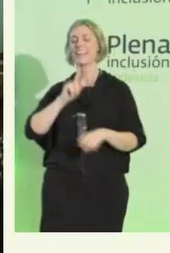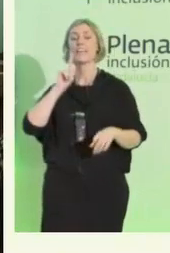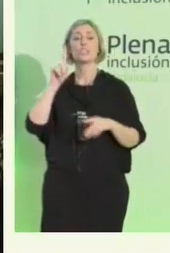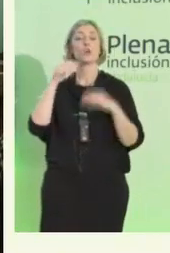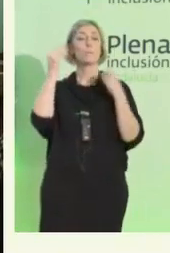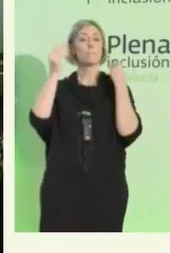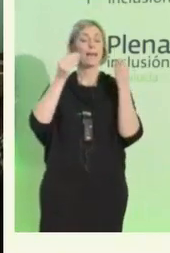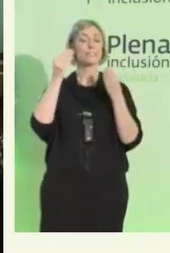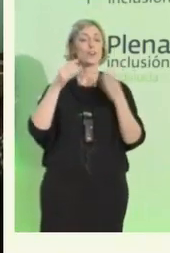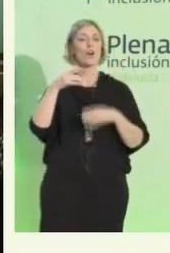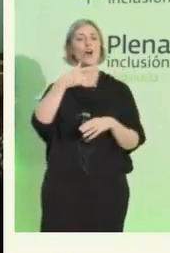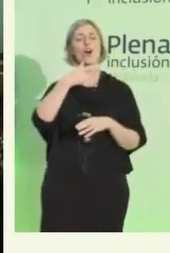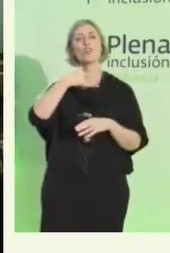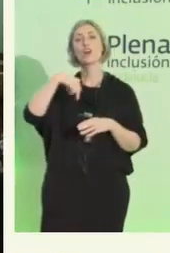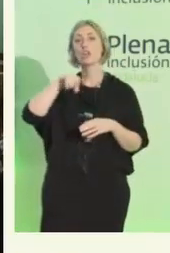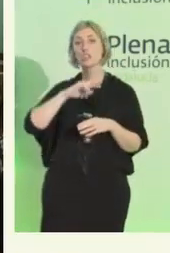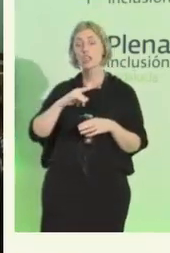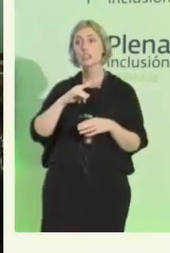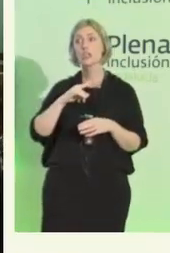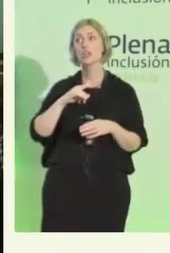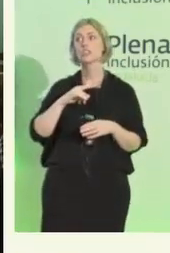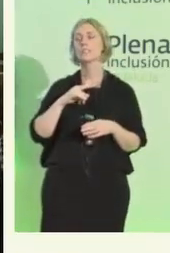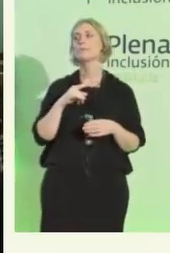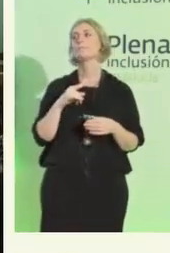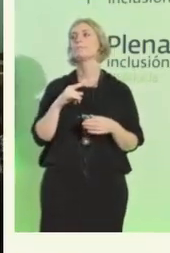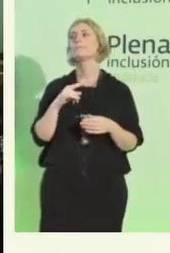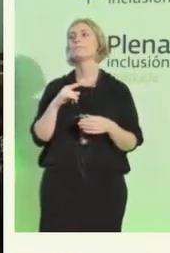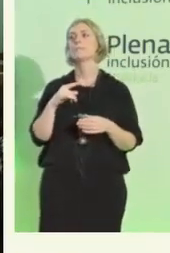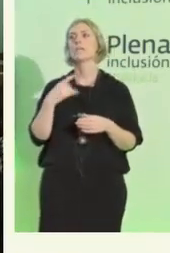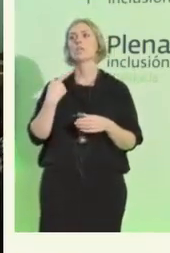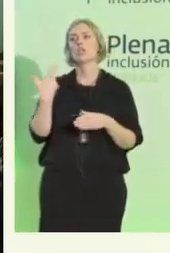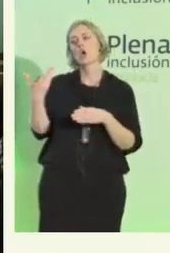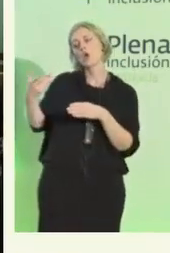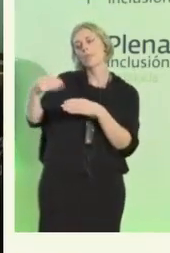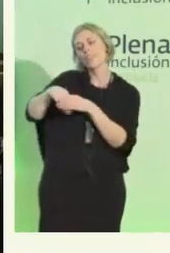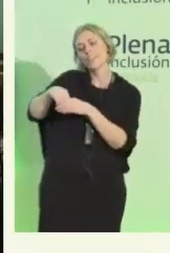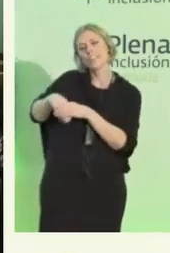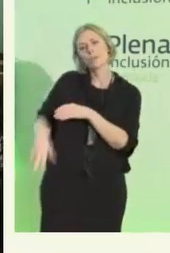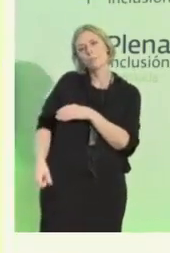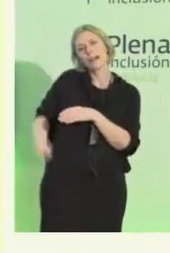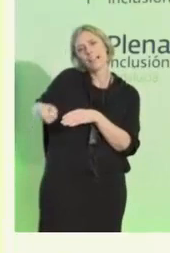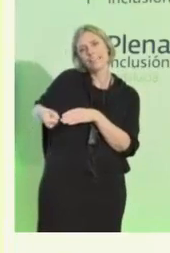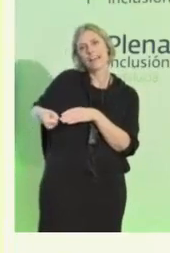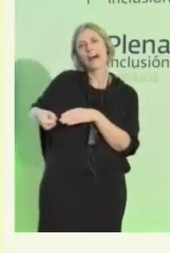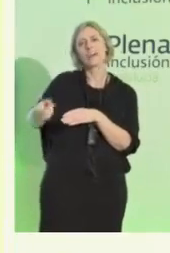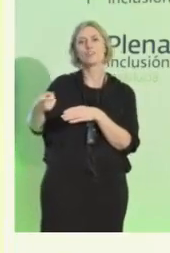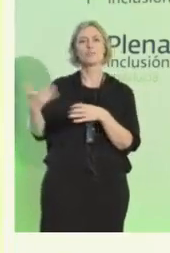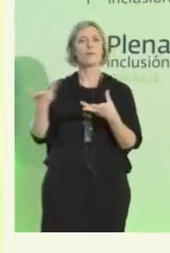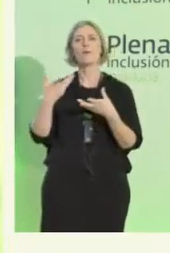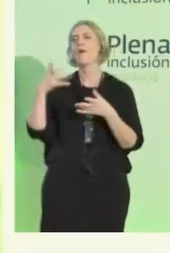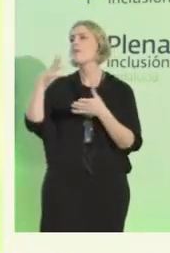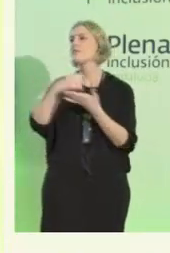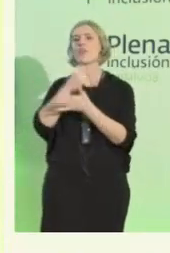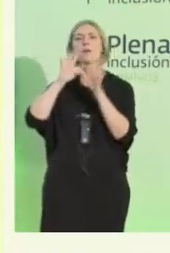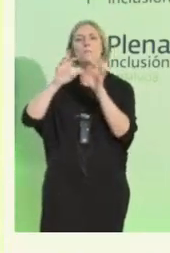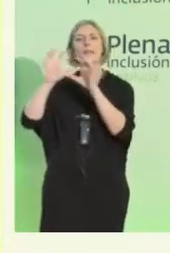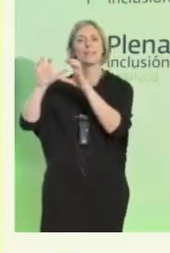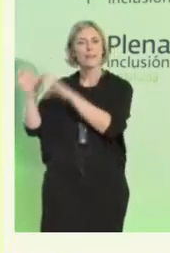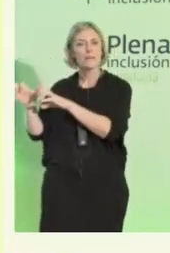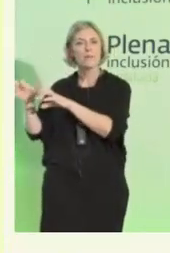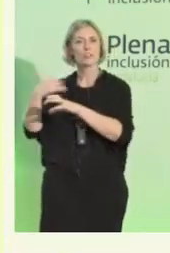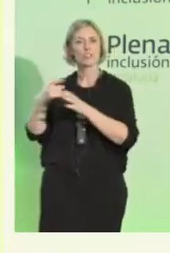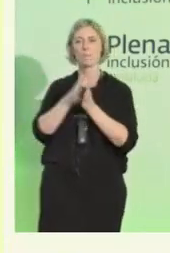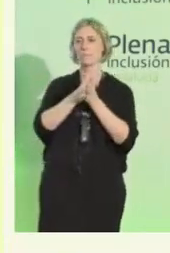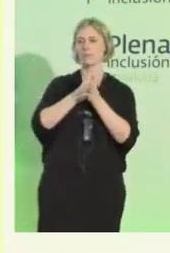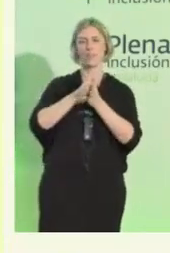lo que aprendimos, motivados y motivadas, para hacer grandes cosas en nuestros